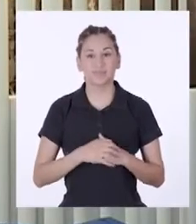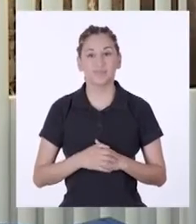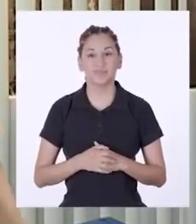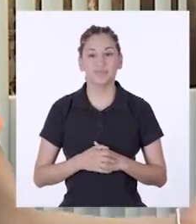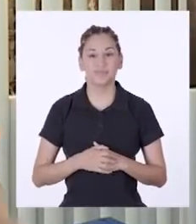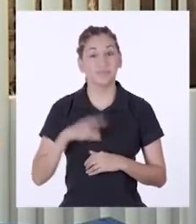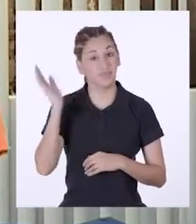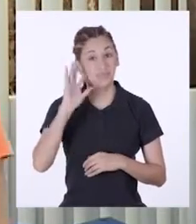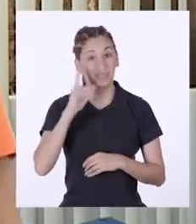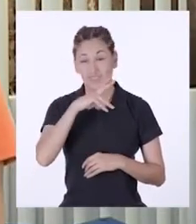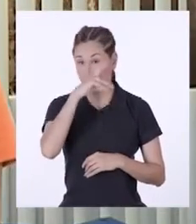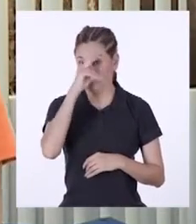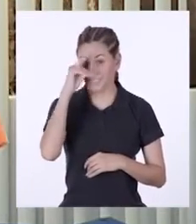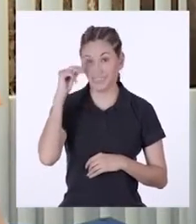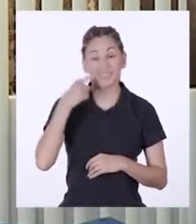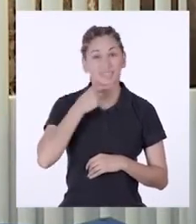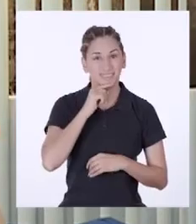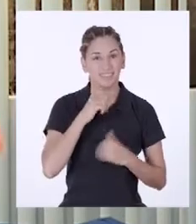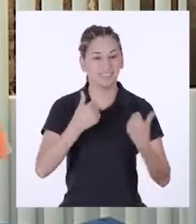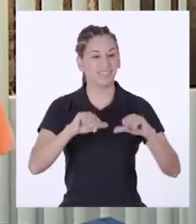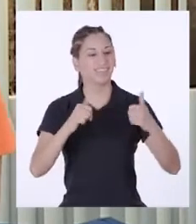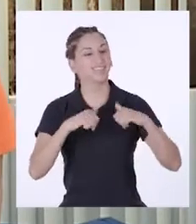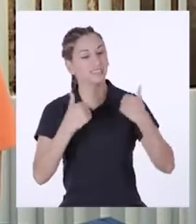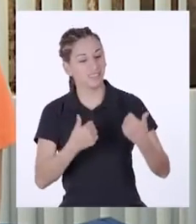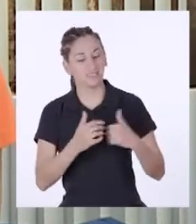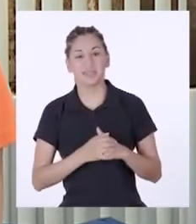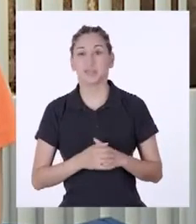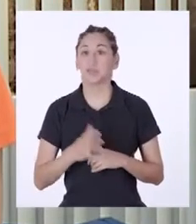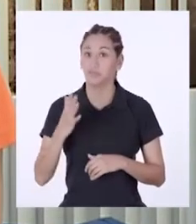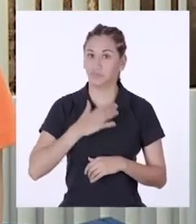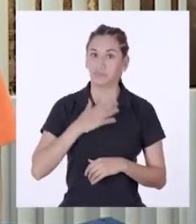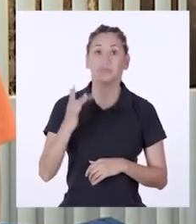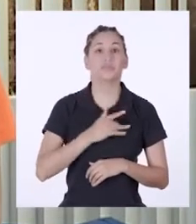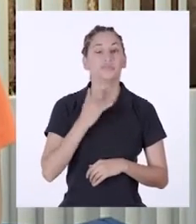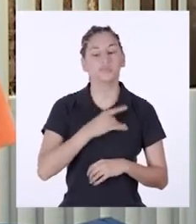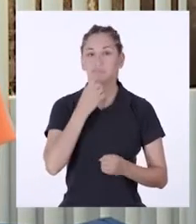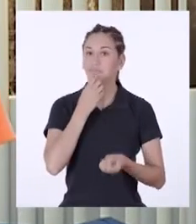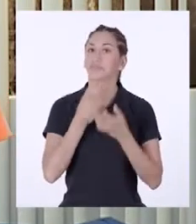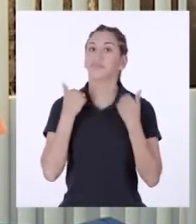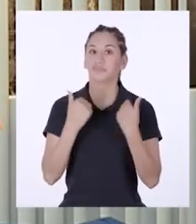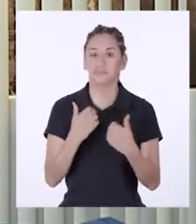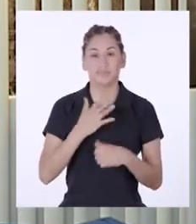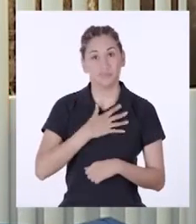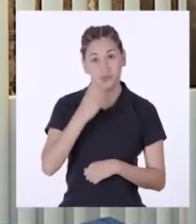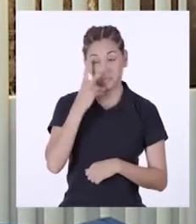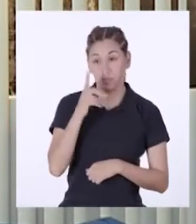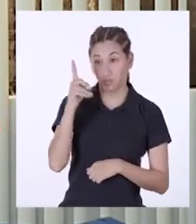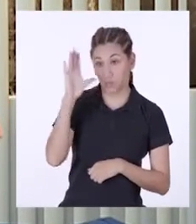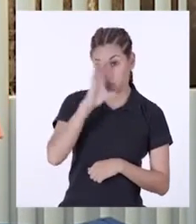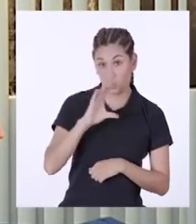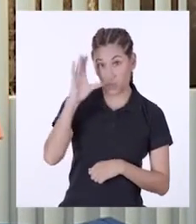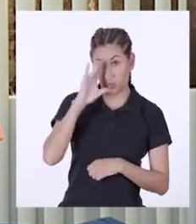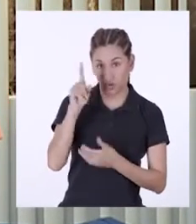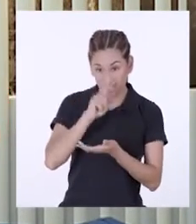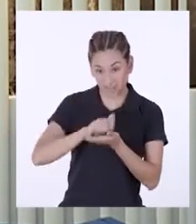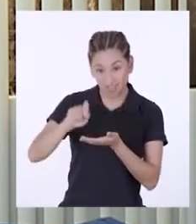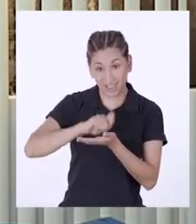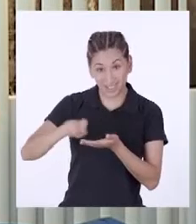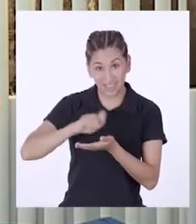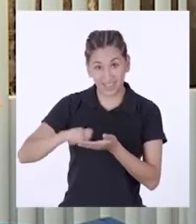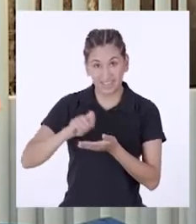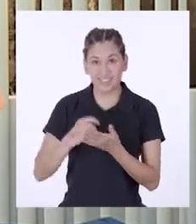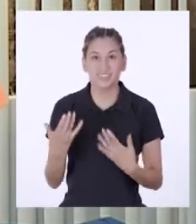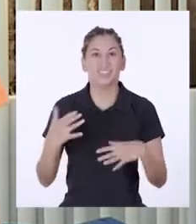¡Hola, Gugliana! ¿Cómo estás? Estoy bien. Veo que buscas tus anotaciones